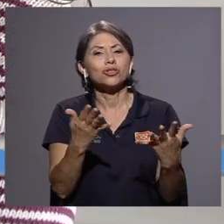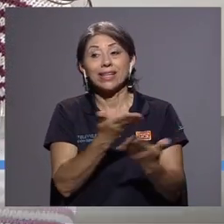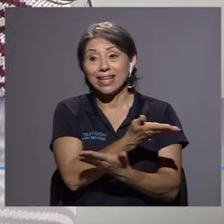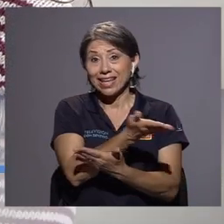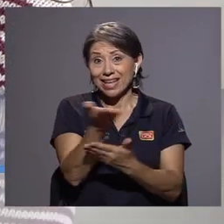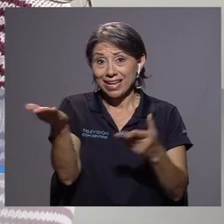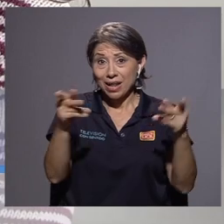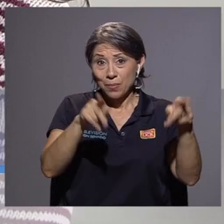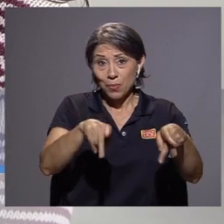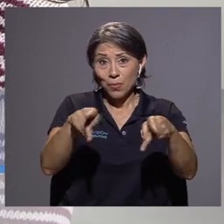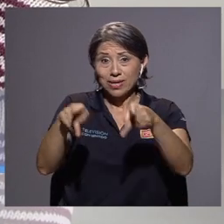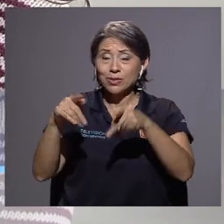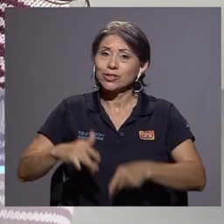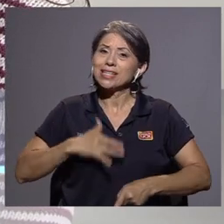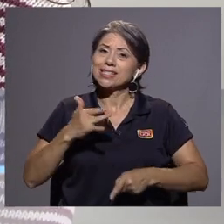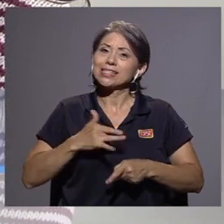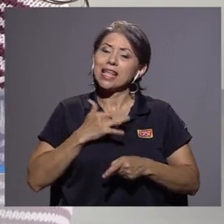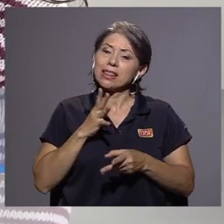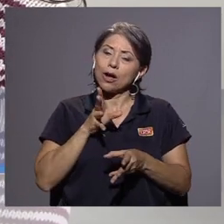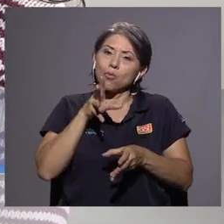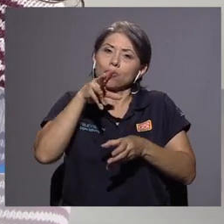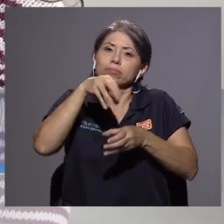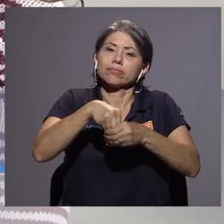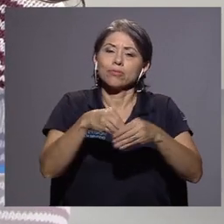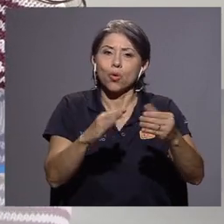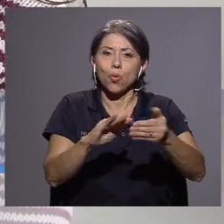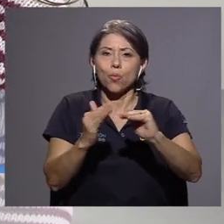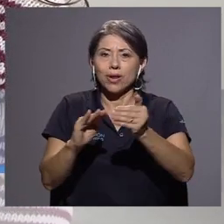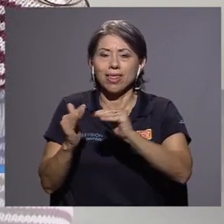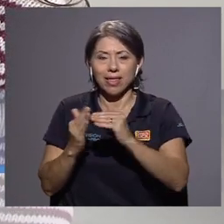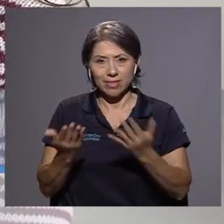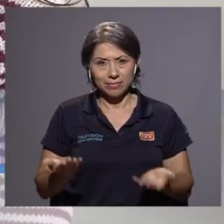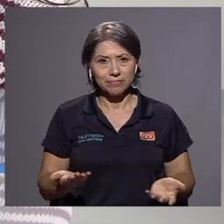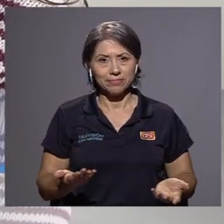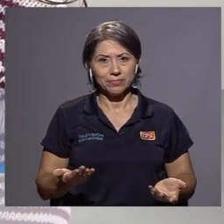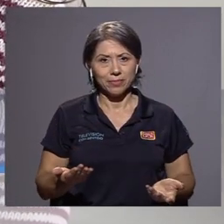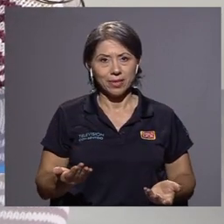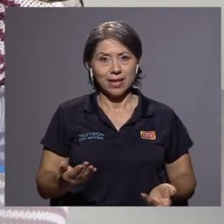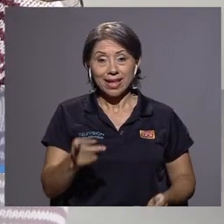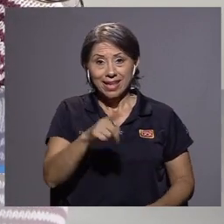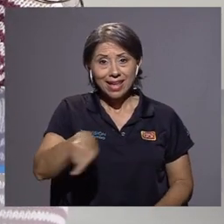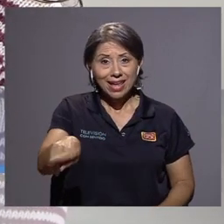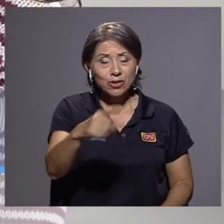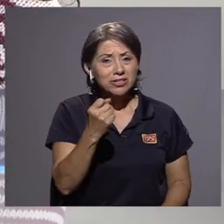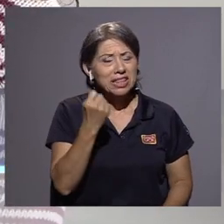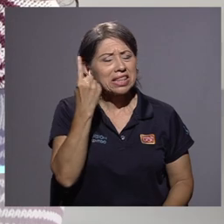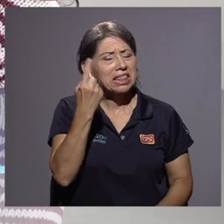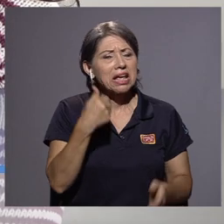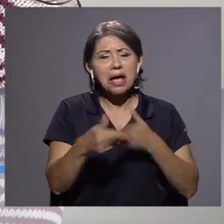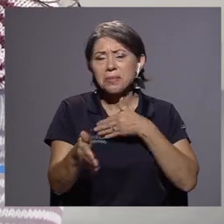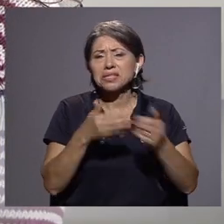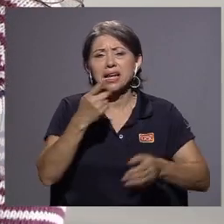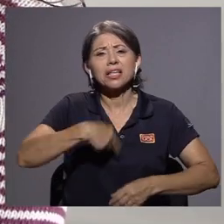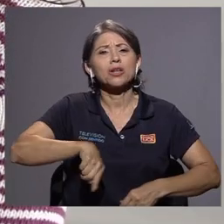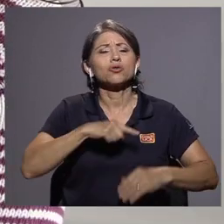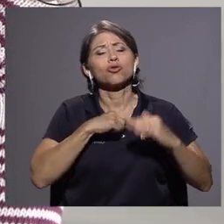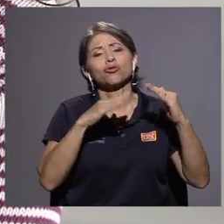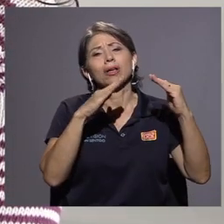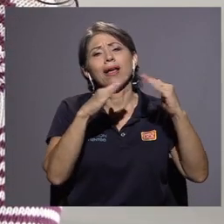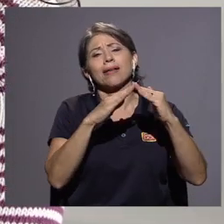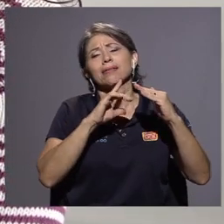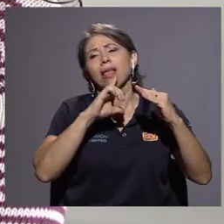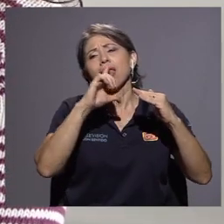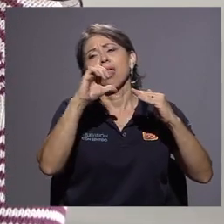parte de una comunidad, por decirlo de alguna forma, que entienda que a pesar de que venimos de zonas